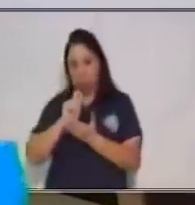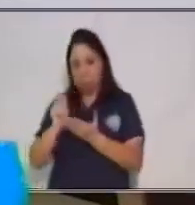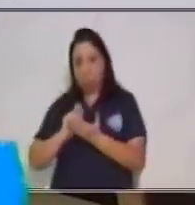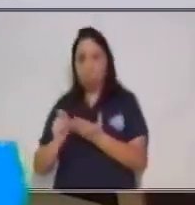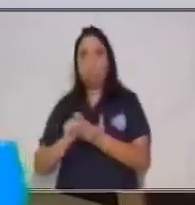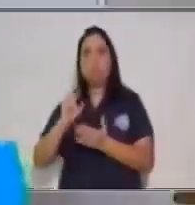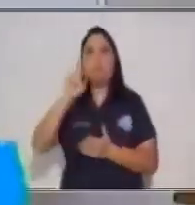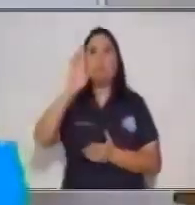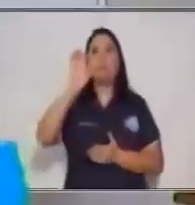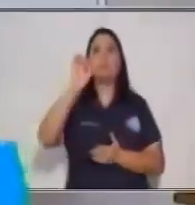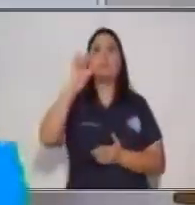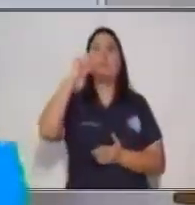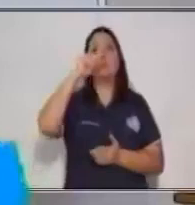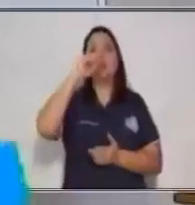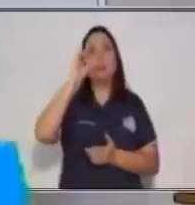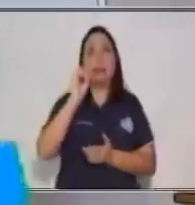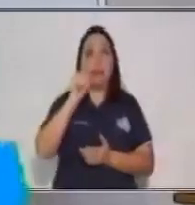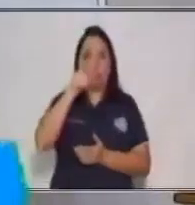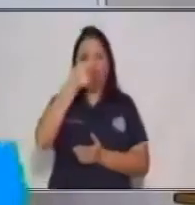trabajaste.